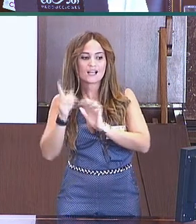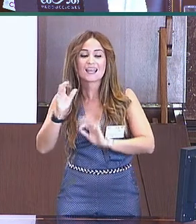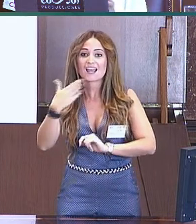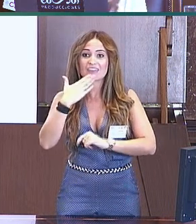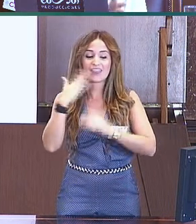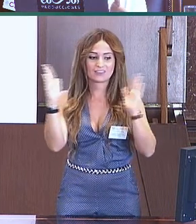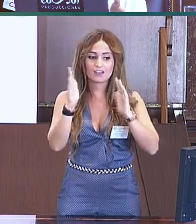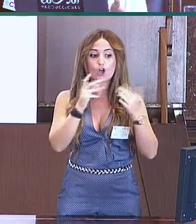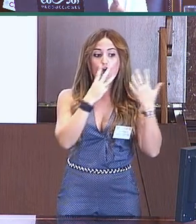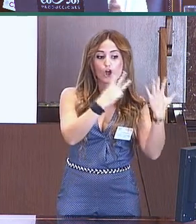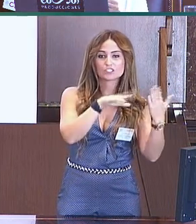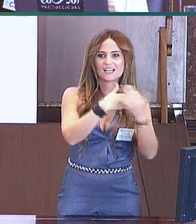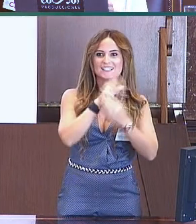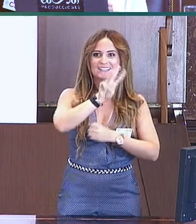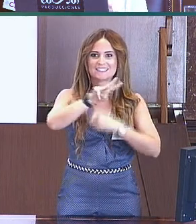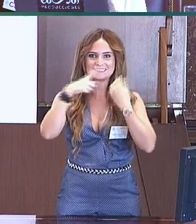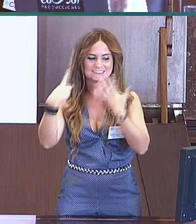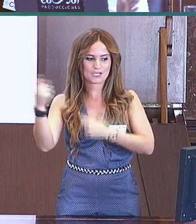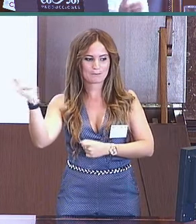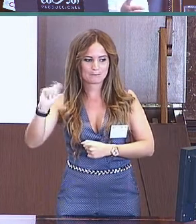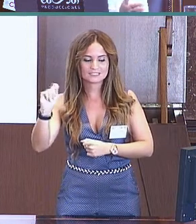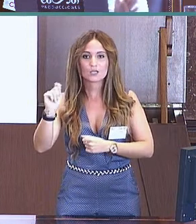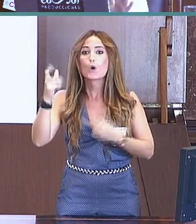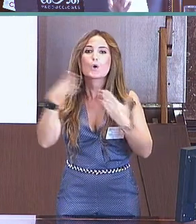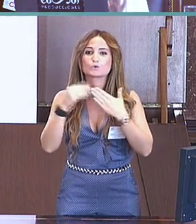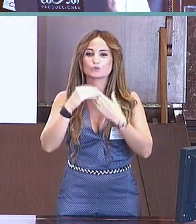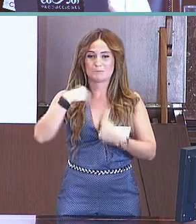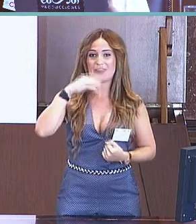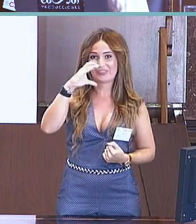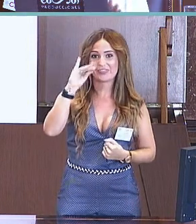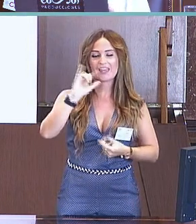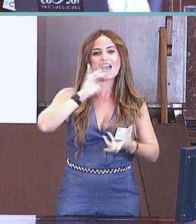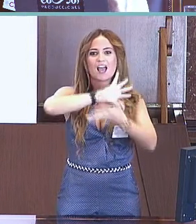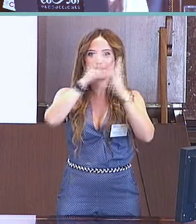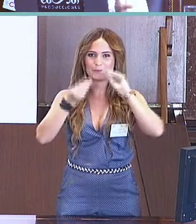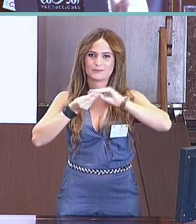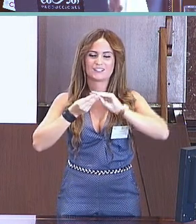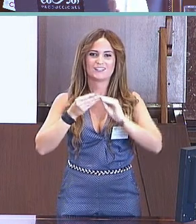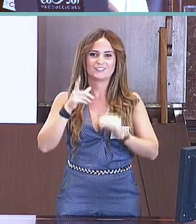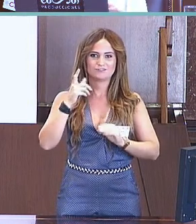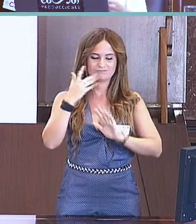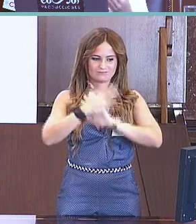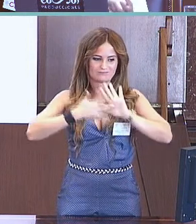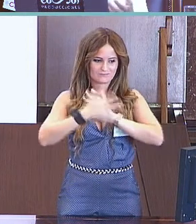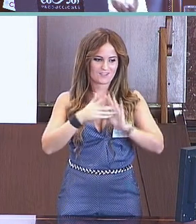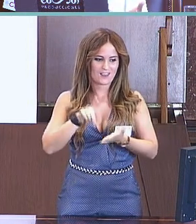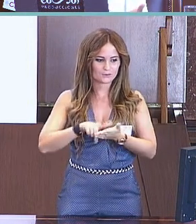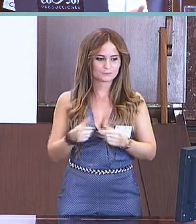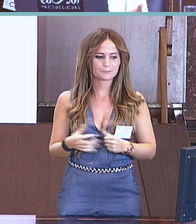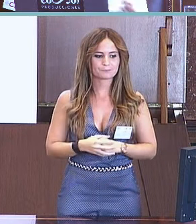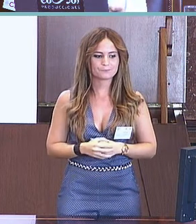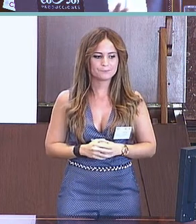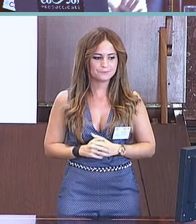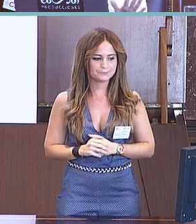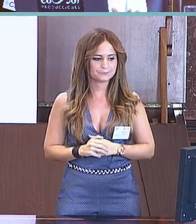para valorar el desarrollo temprano de niños y niñas oyentes y sordos, pero lo importante es que sean